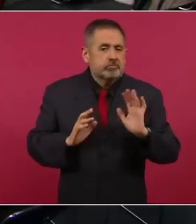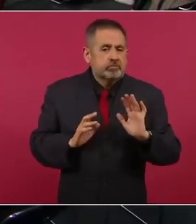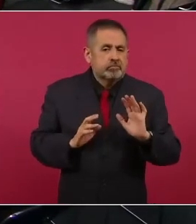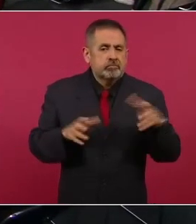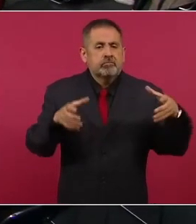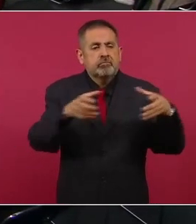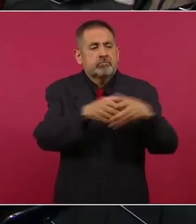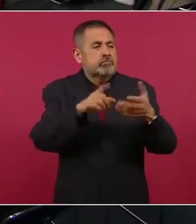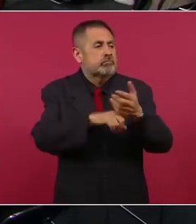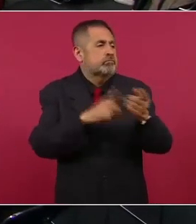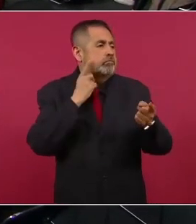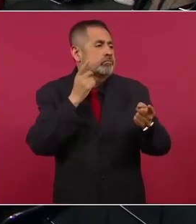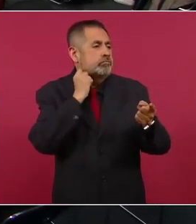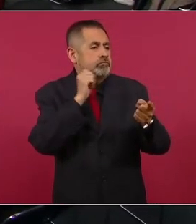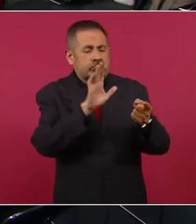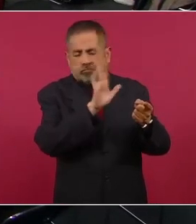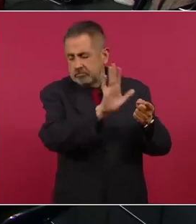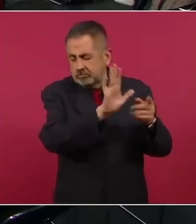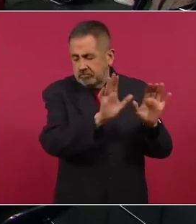legisladores,